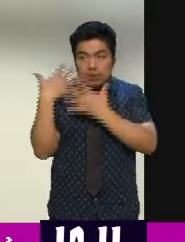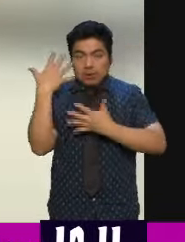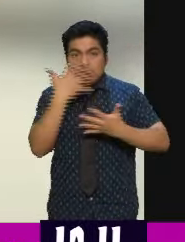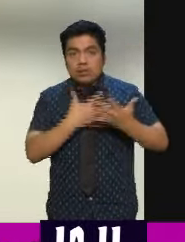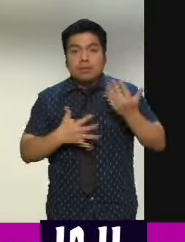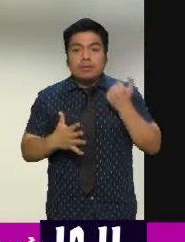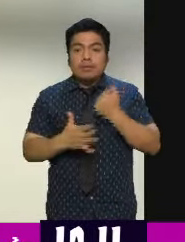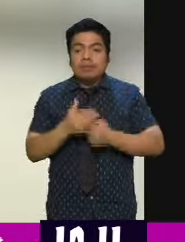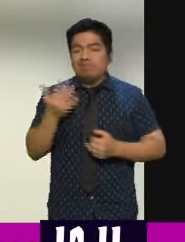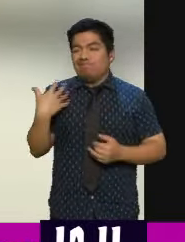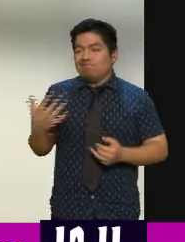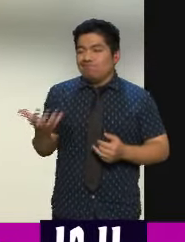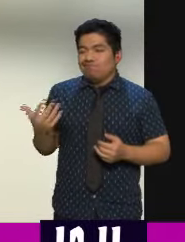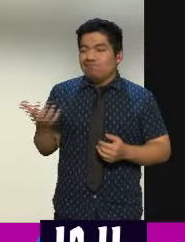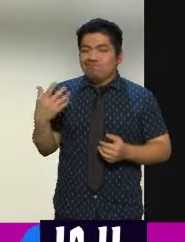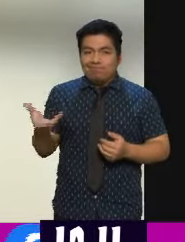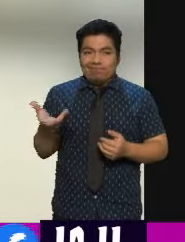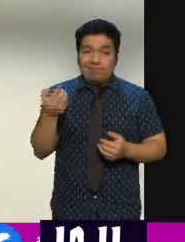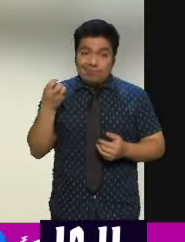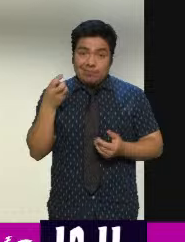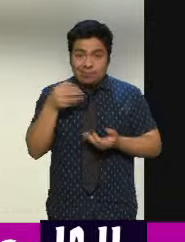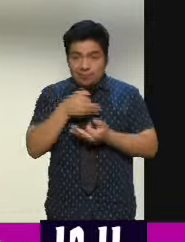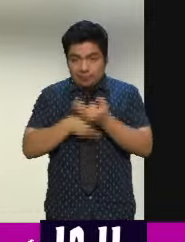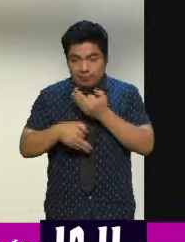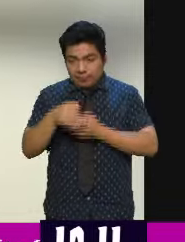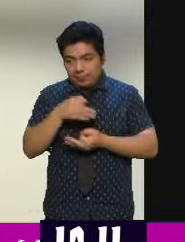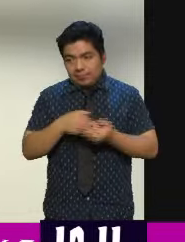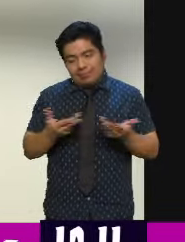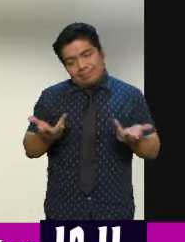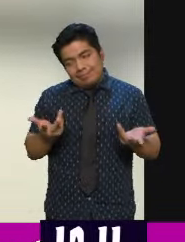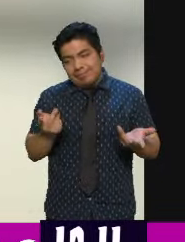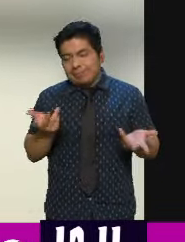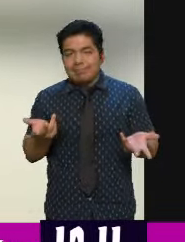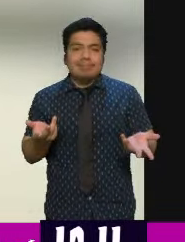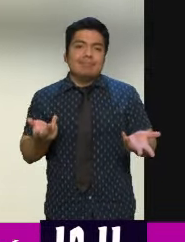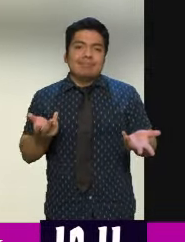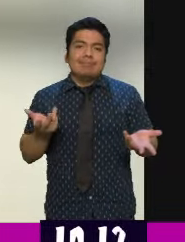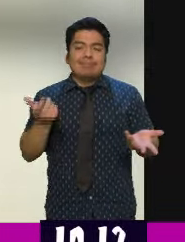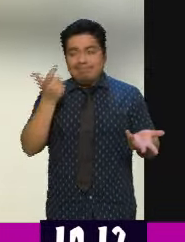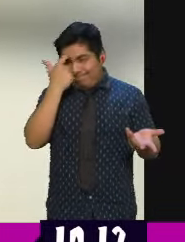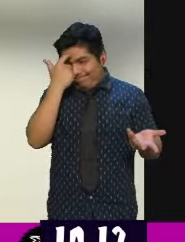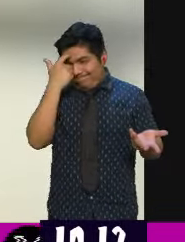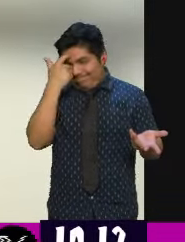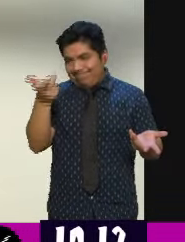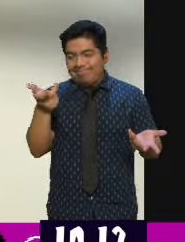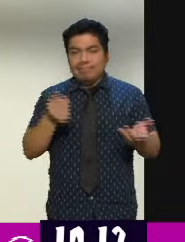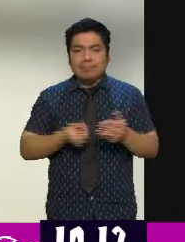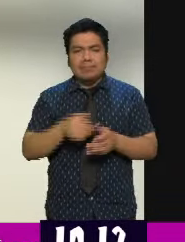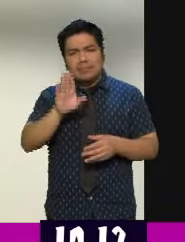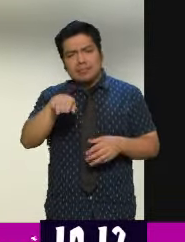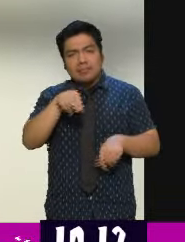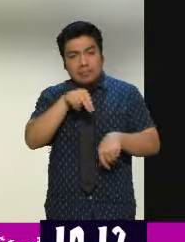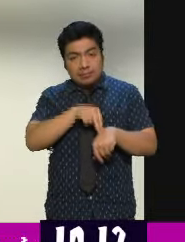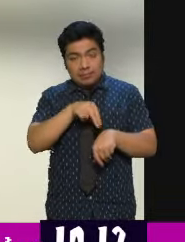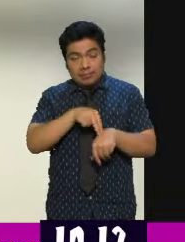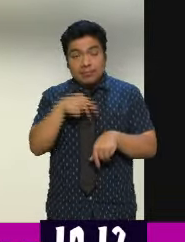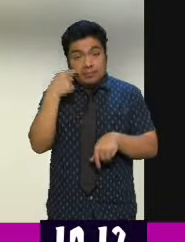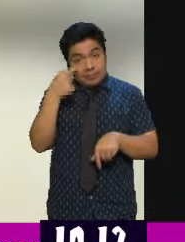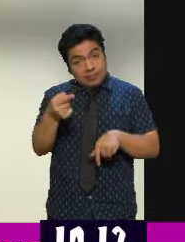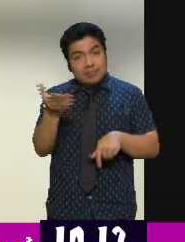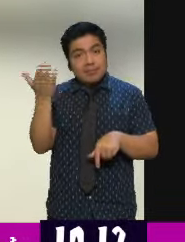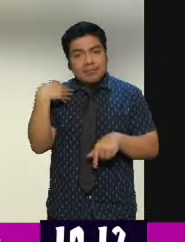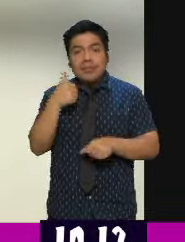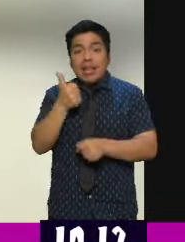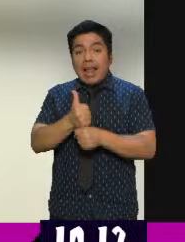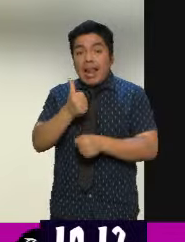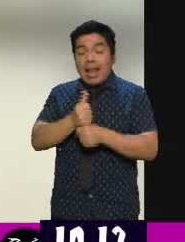la ociosidad es la madre de todos los vicios. Sí. Y es cierto. Oye, Doc, y aquí hemos visto que lo que decían las